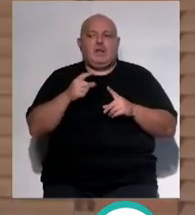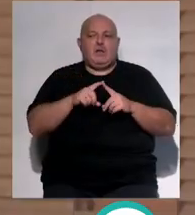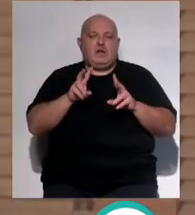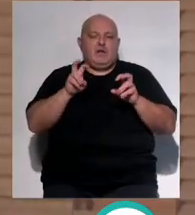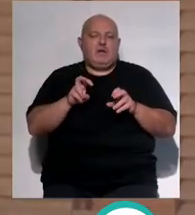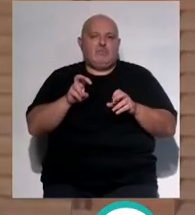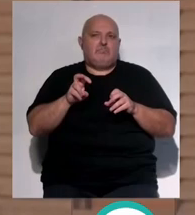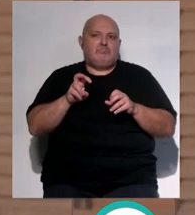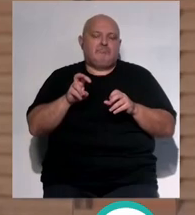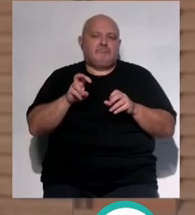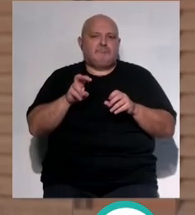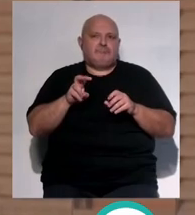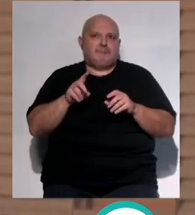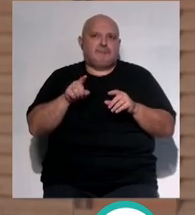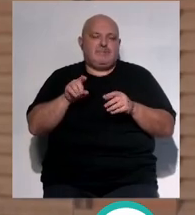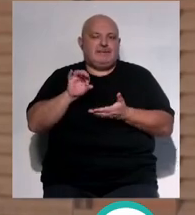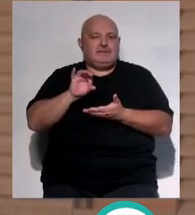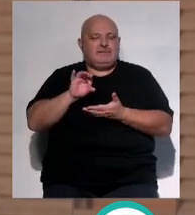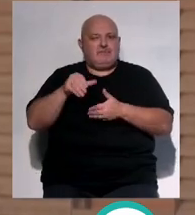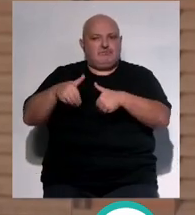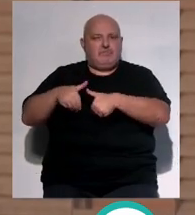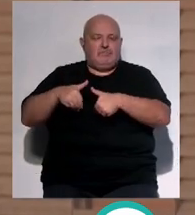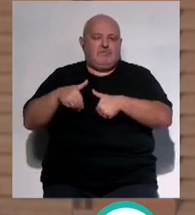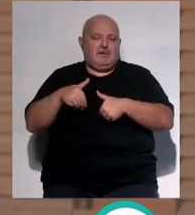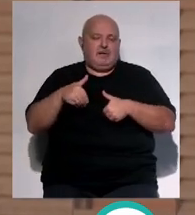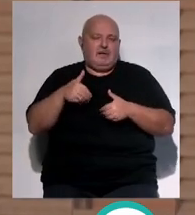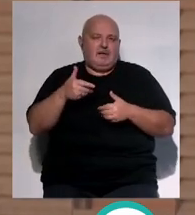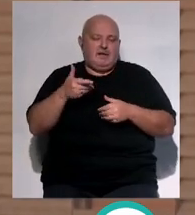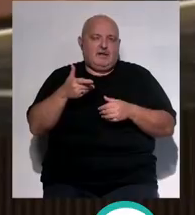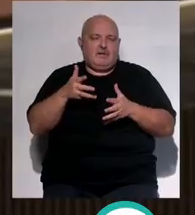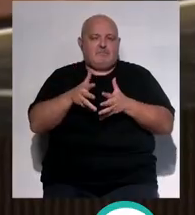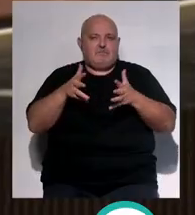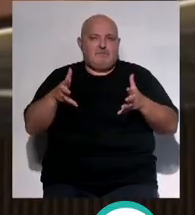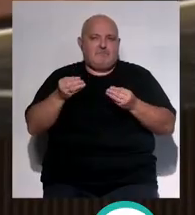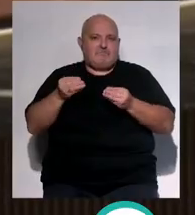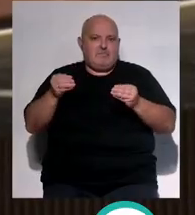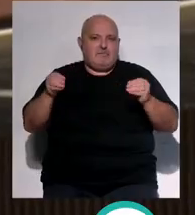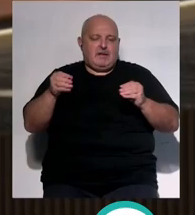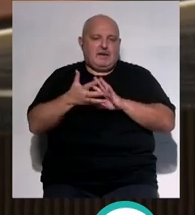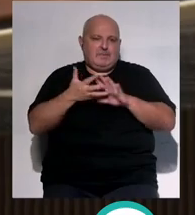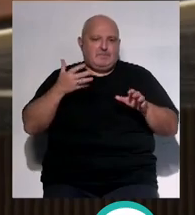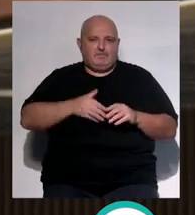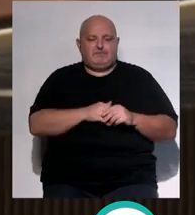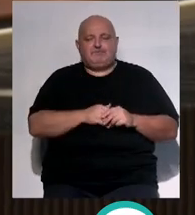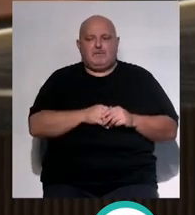deriva de un poco del sector nos ha llevado a cometer ampliaciones con mucha rapidez